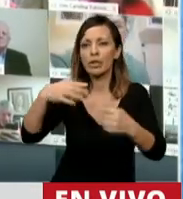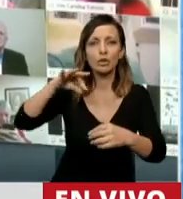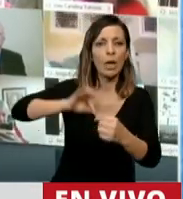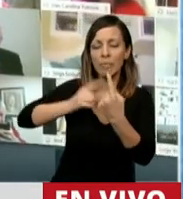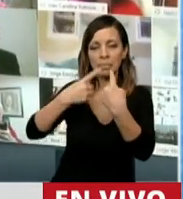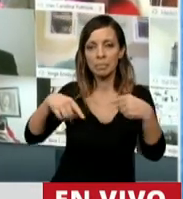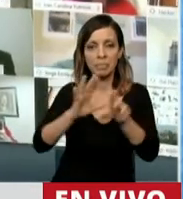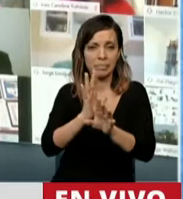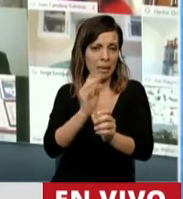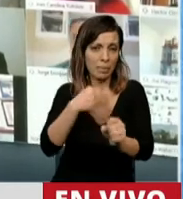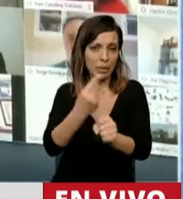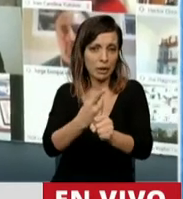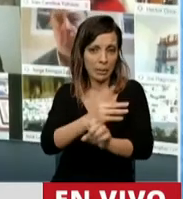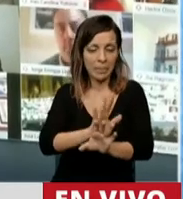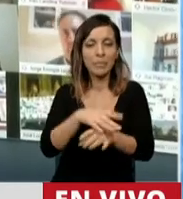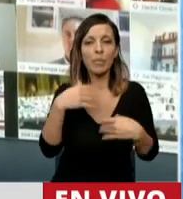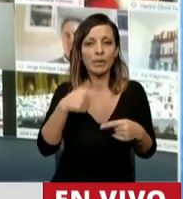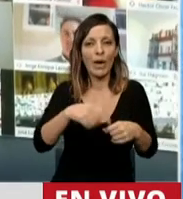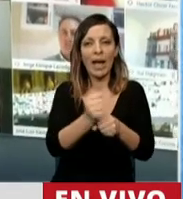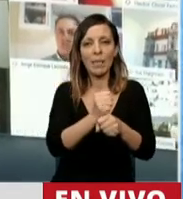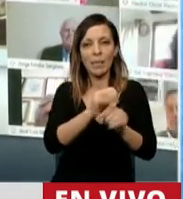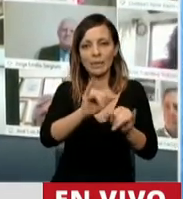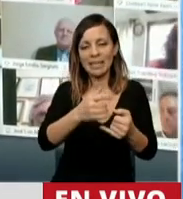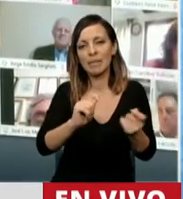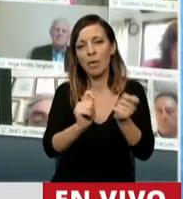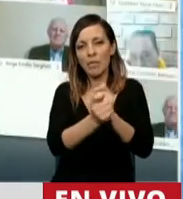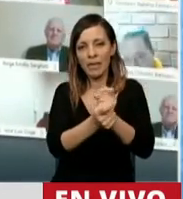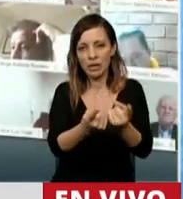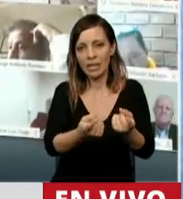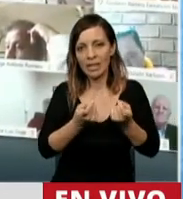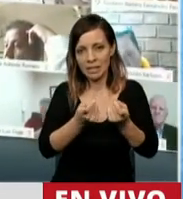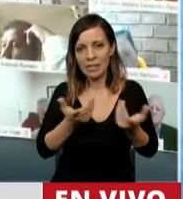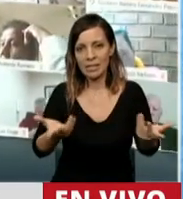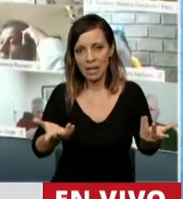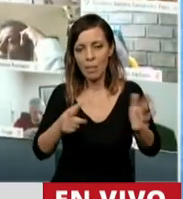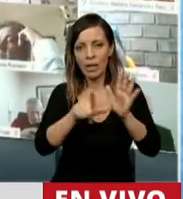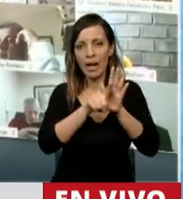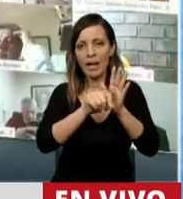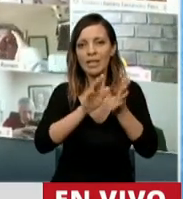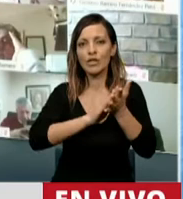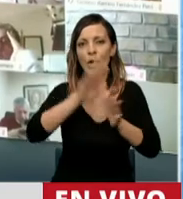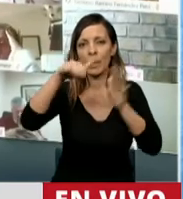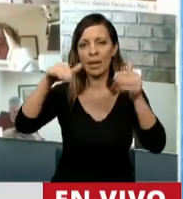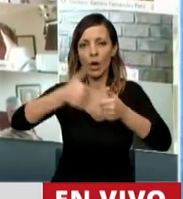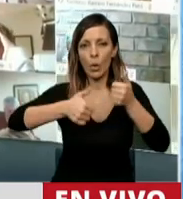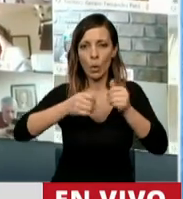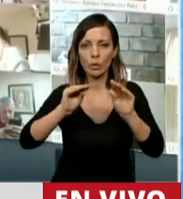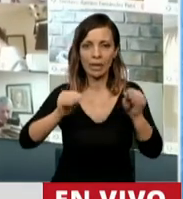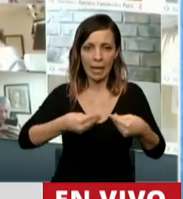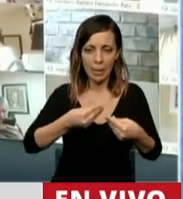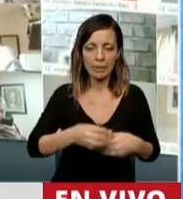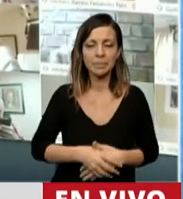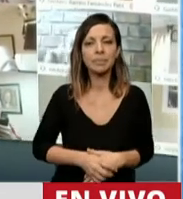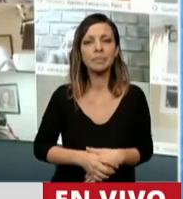sueldo. Y por eso hoy hemos aprobado esta necesaria modificación que requería la ley de concursos y quiebra. Aquí estamos tratando